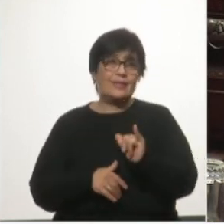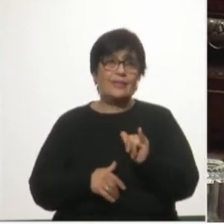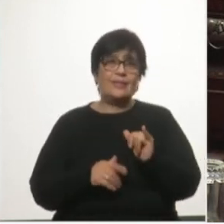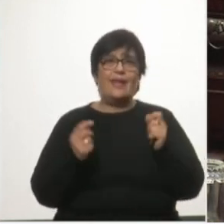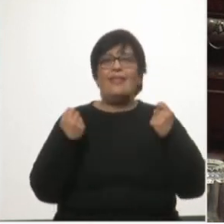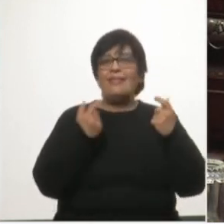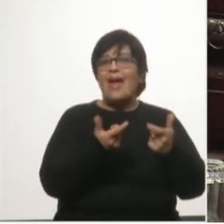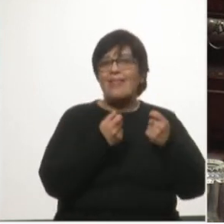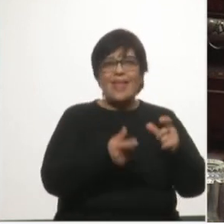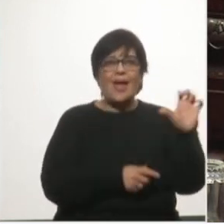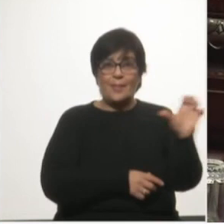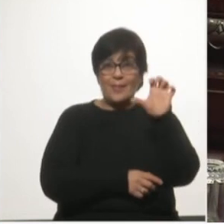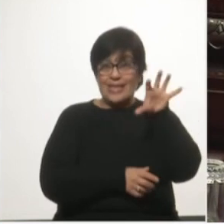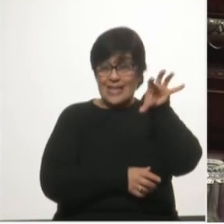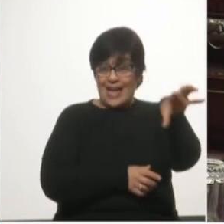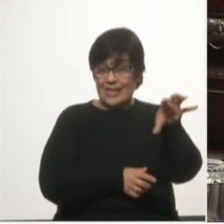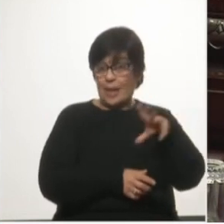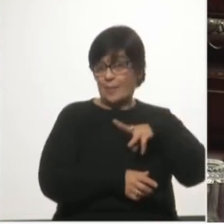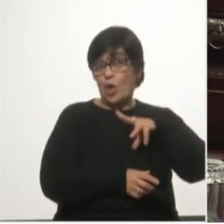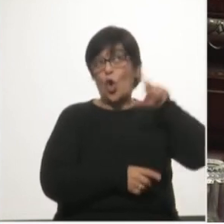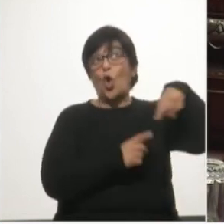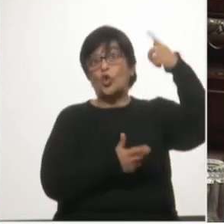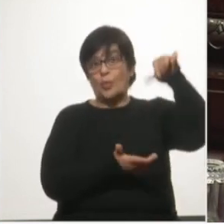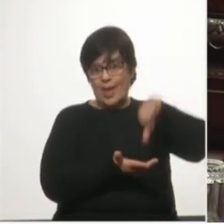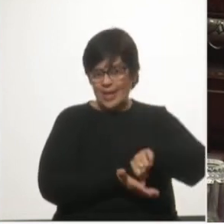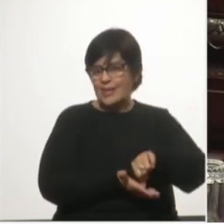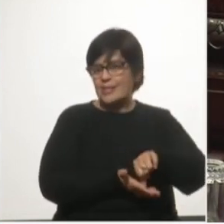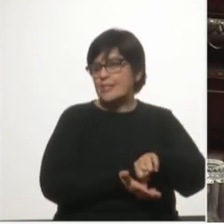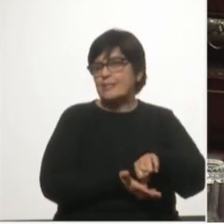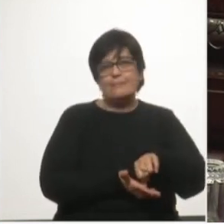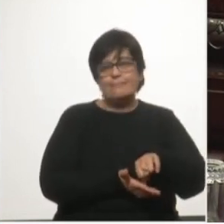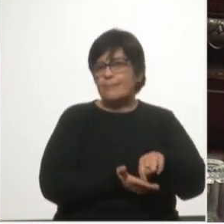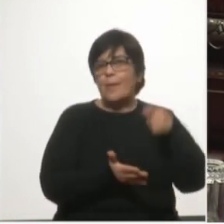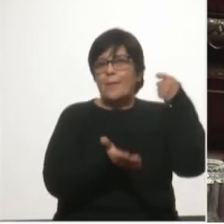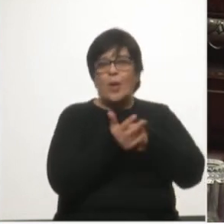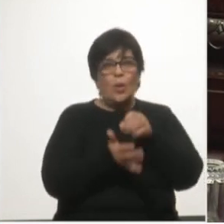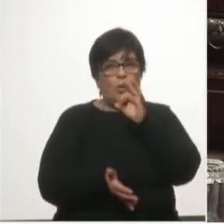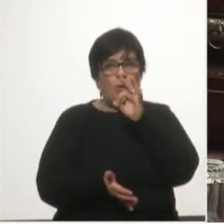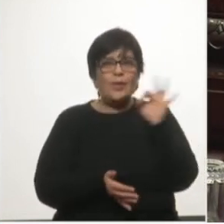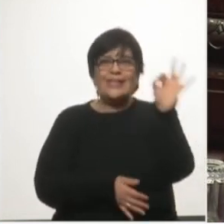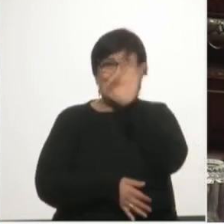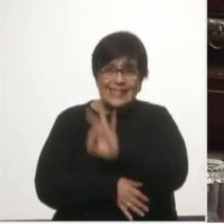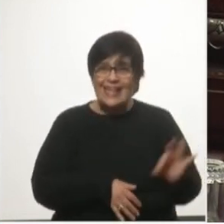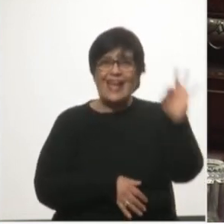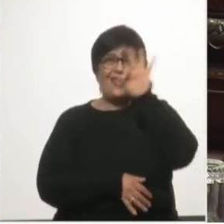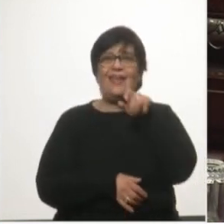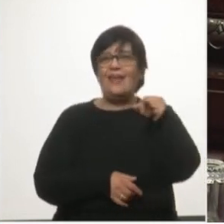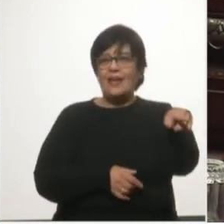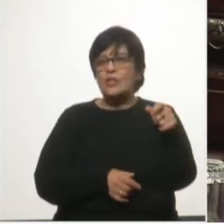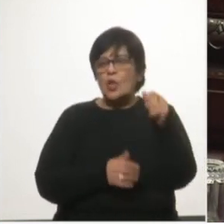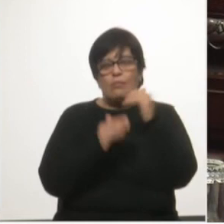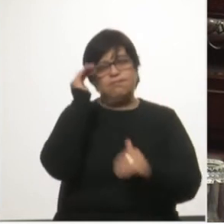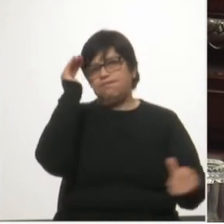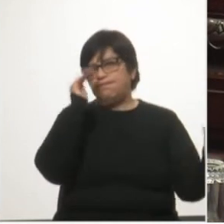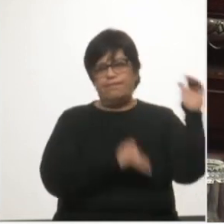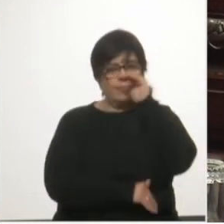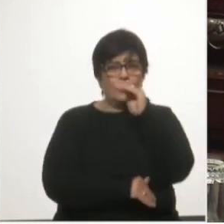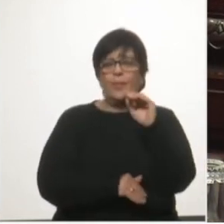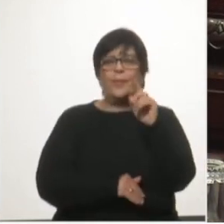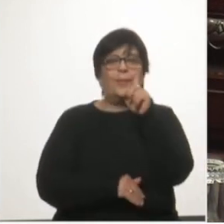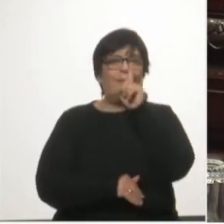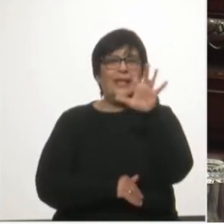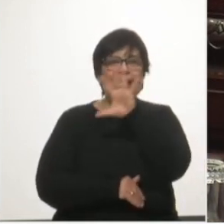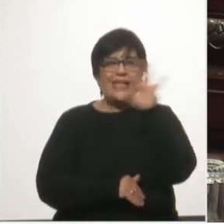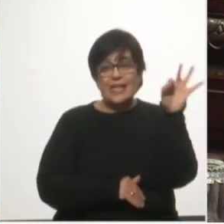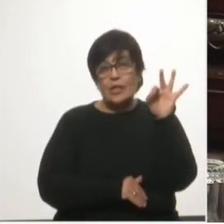estaba entregando a esta corporación privada extranjera sin que la misma pagara un solo peso tenía un valor superior a los 1